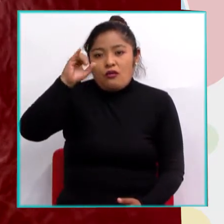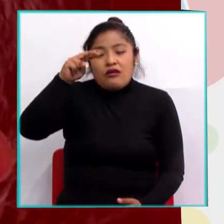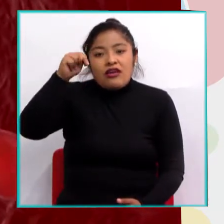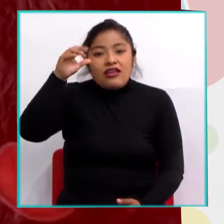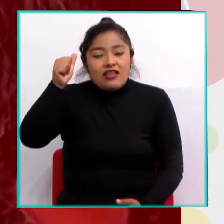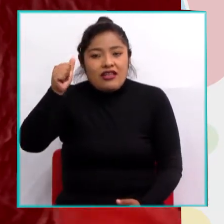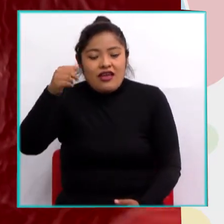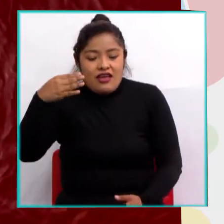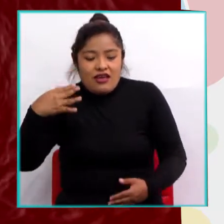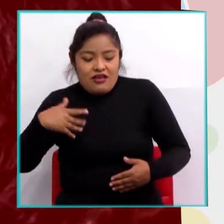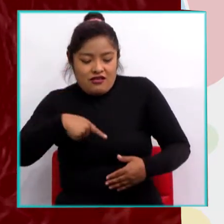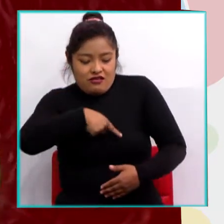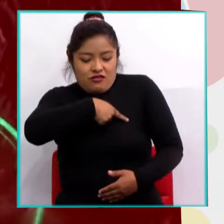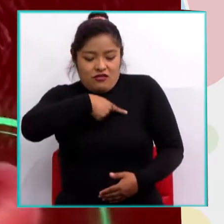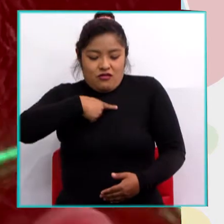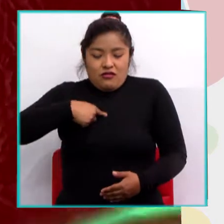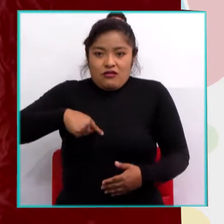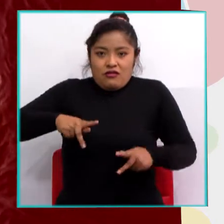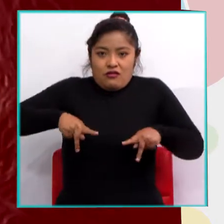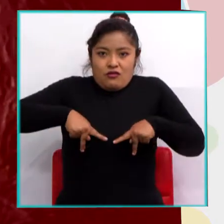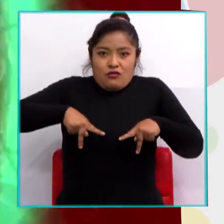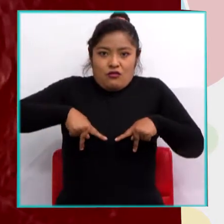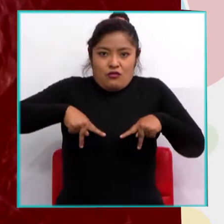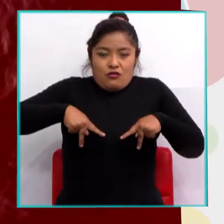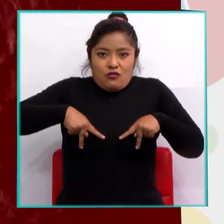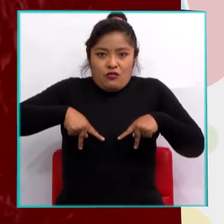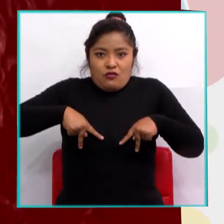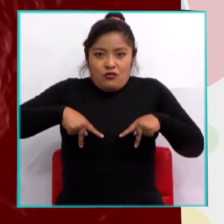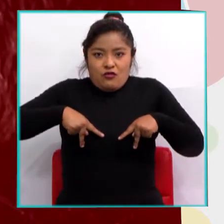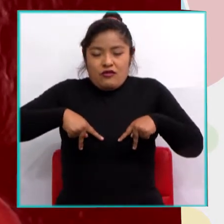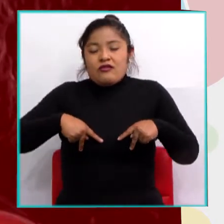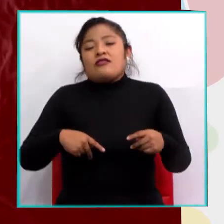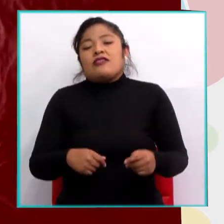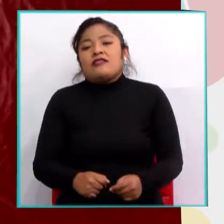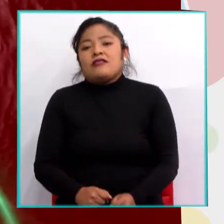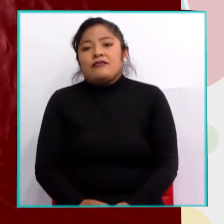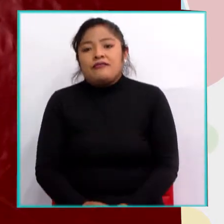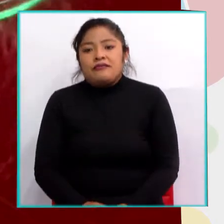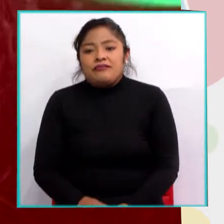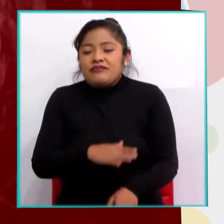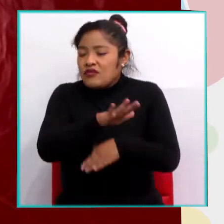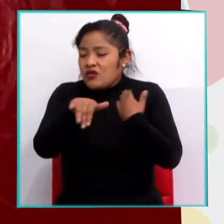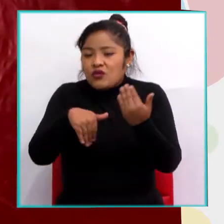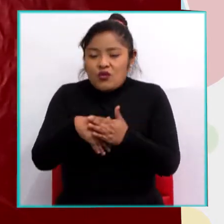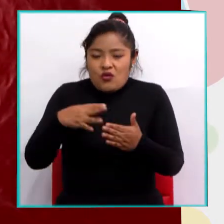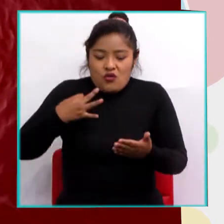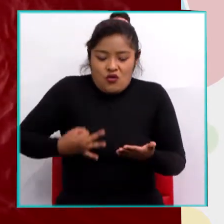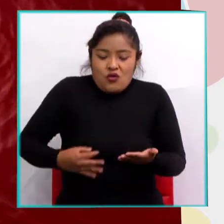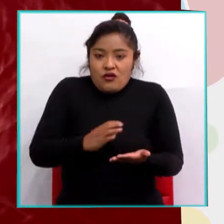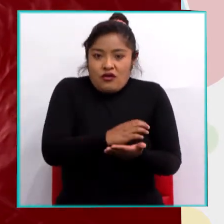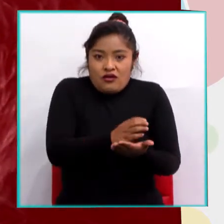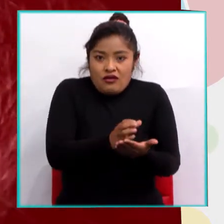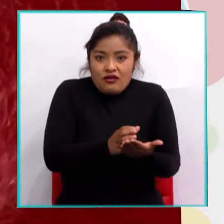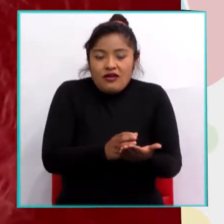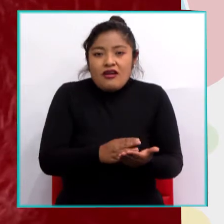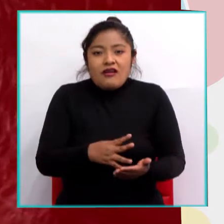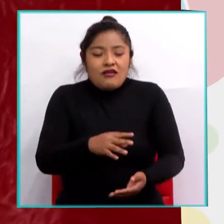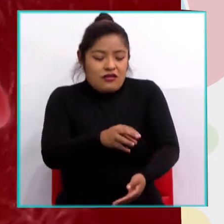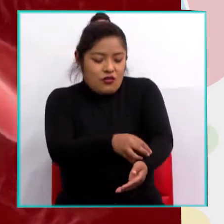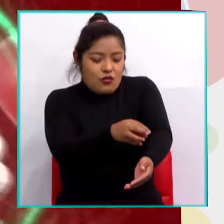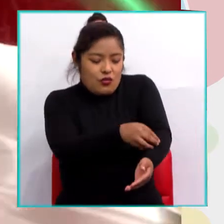pulmones y todo nuestro organismo. Los glóbulos blancos